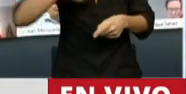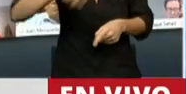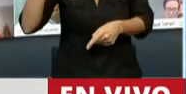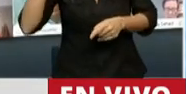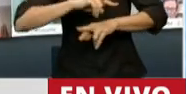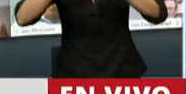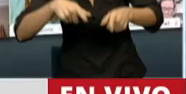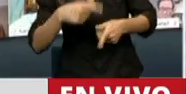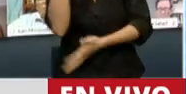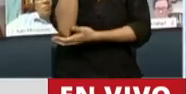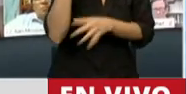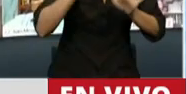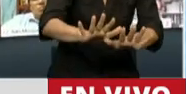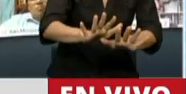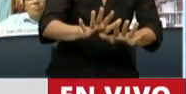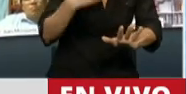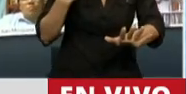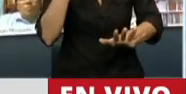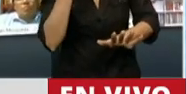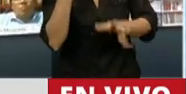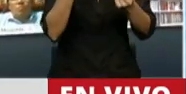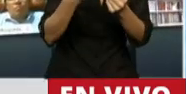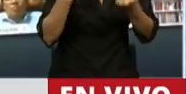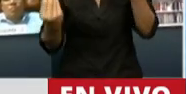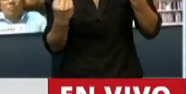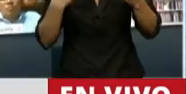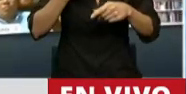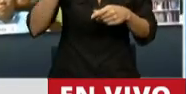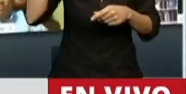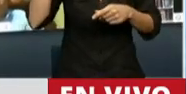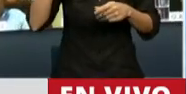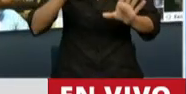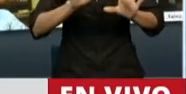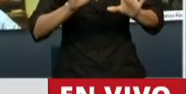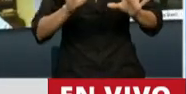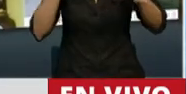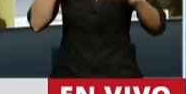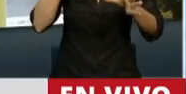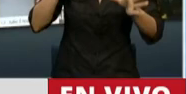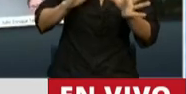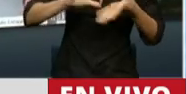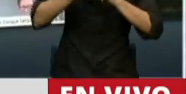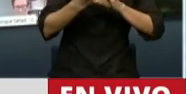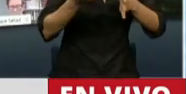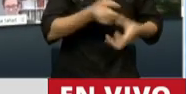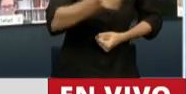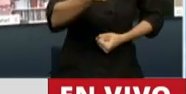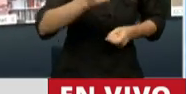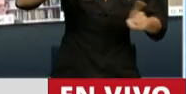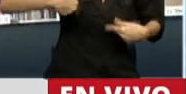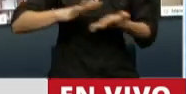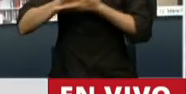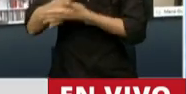de metas fiscales, metas monetarias. La idea de que compras un combo de plan de ajuste y resolver los problemas de la economía argentina.